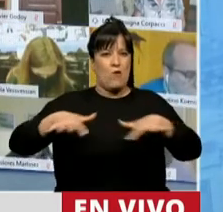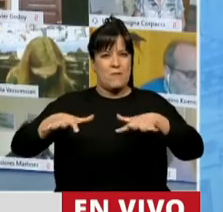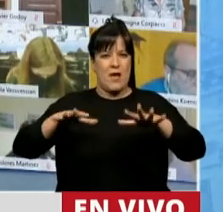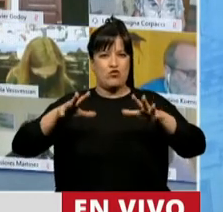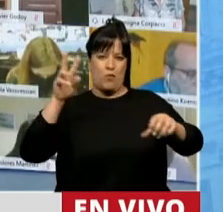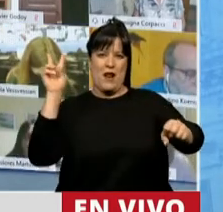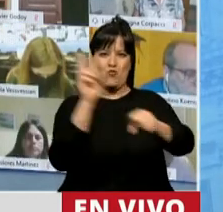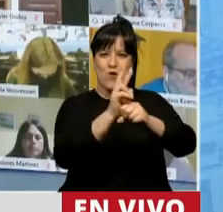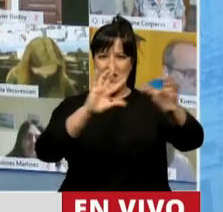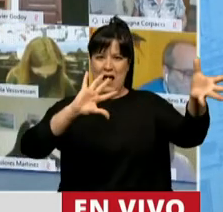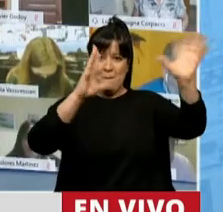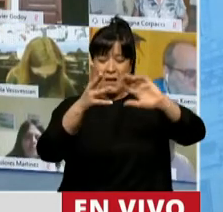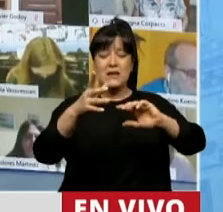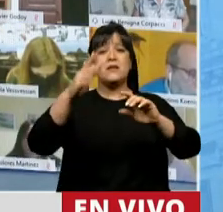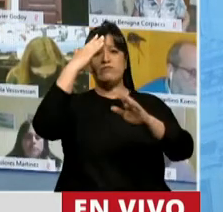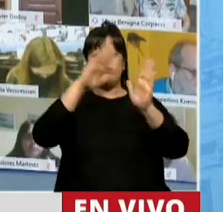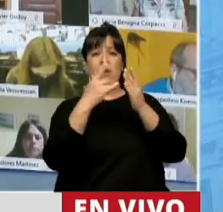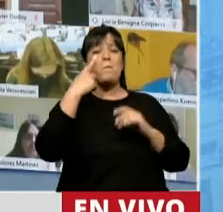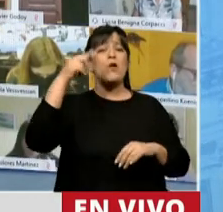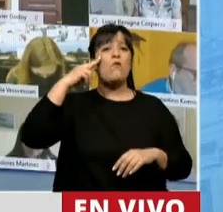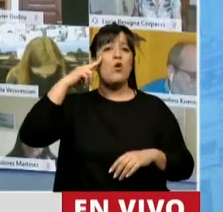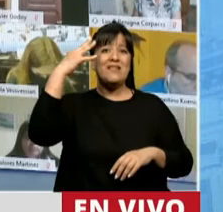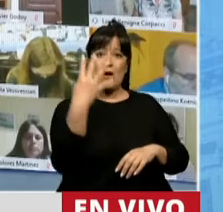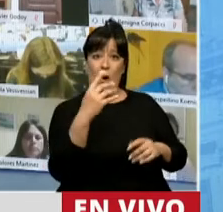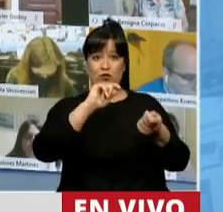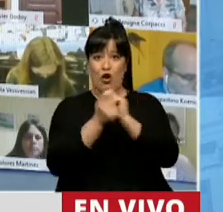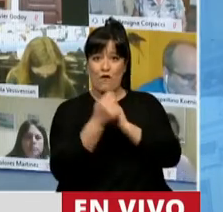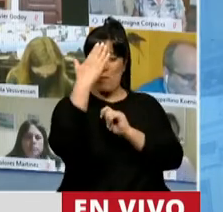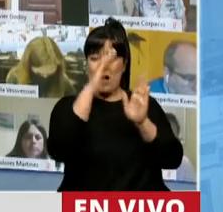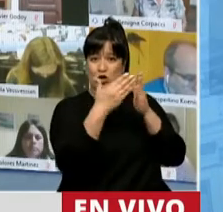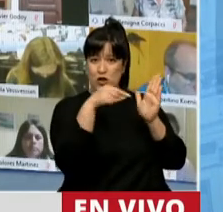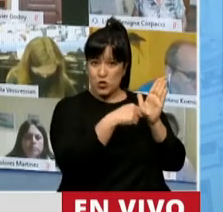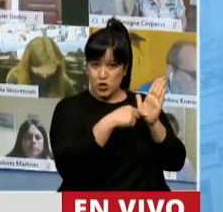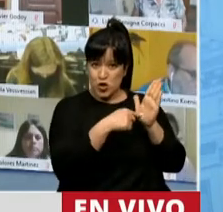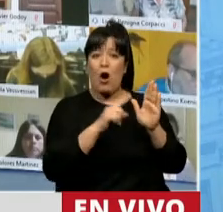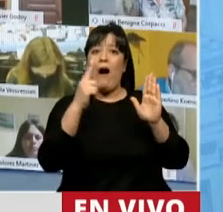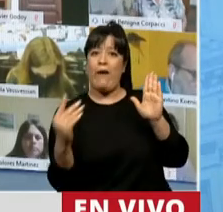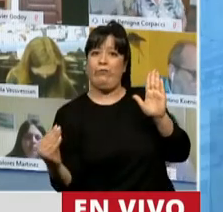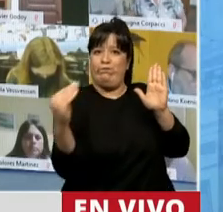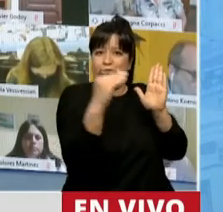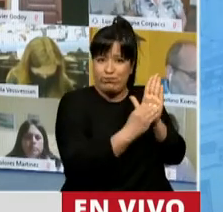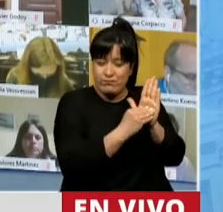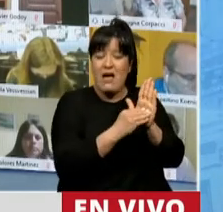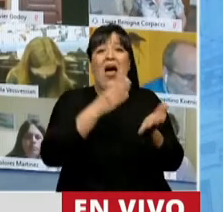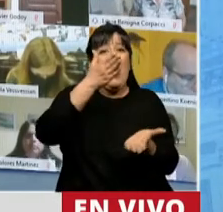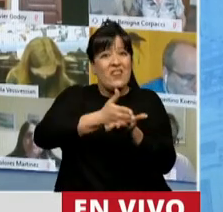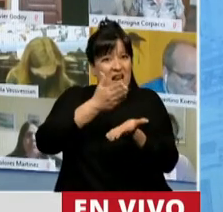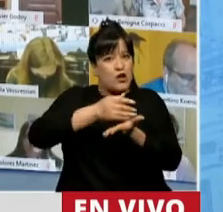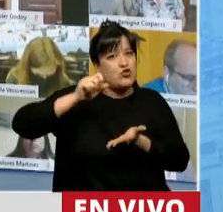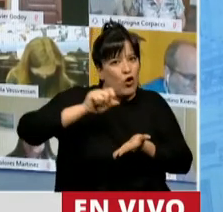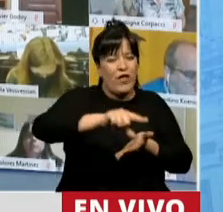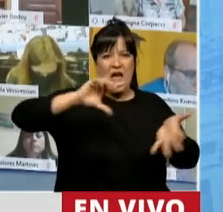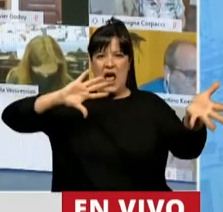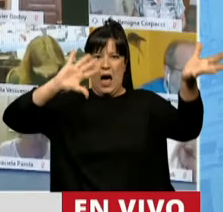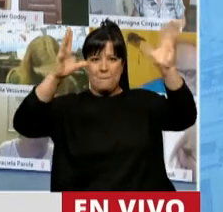constitucional de 1994 en la Argentina, que incorporando el derecho ambiental